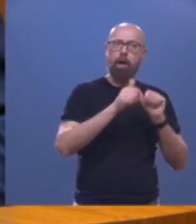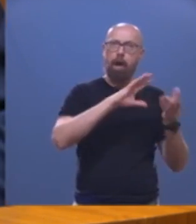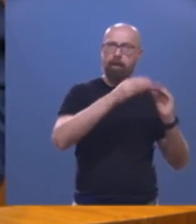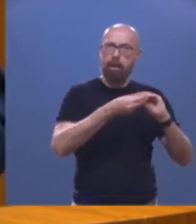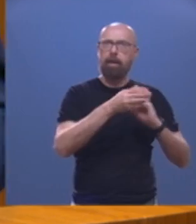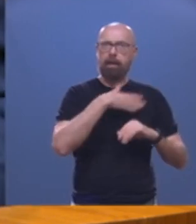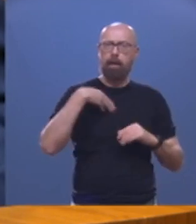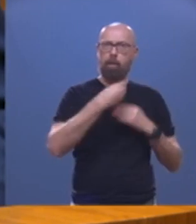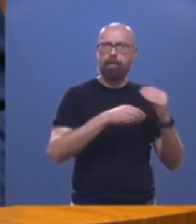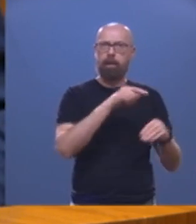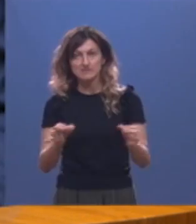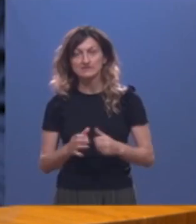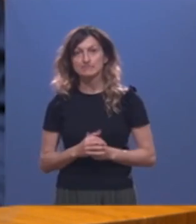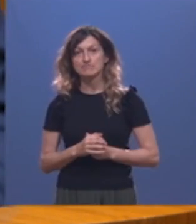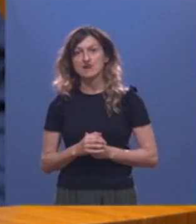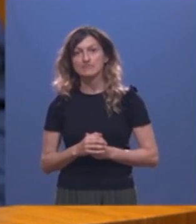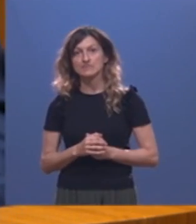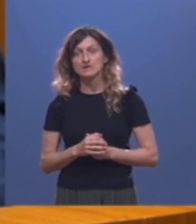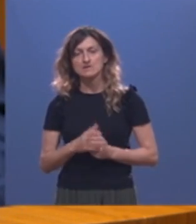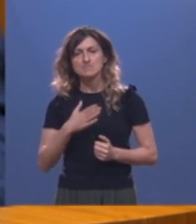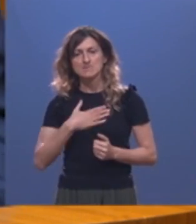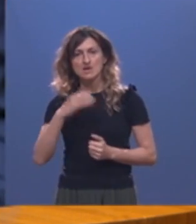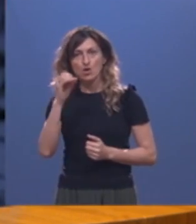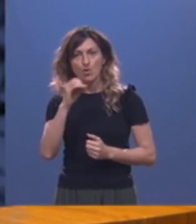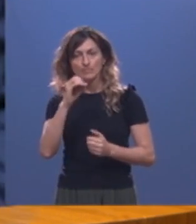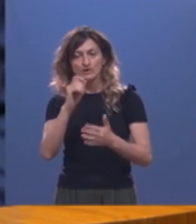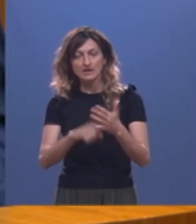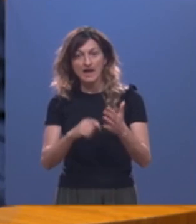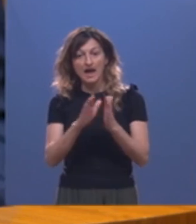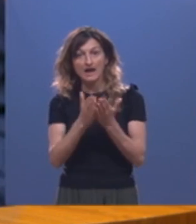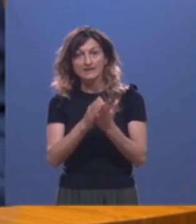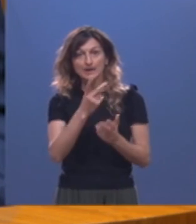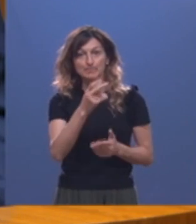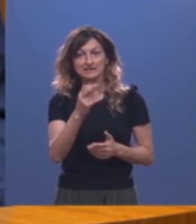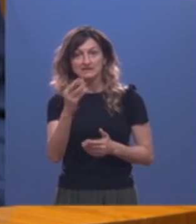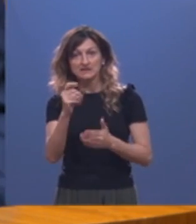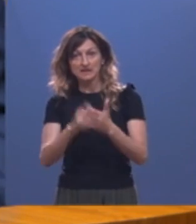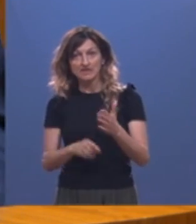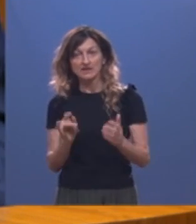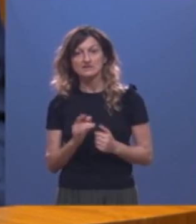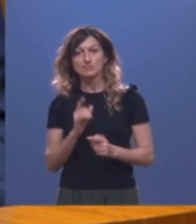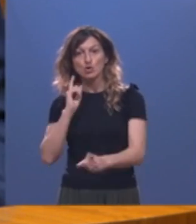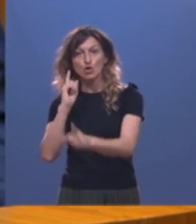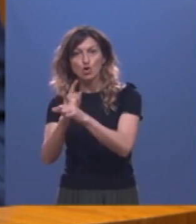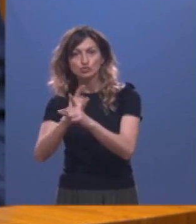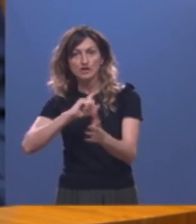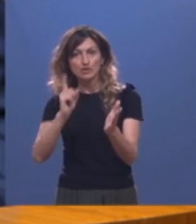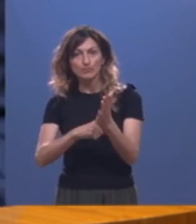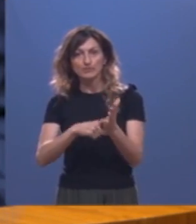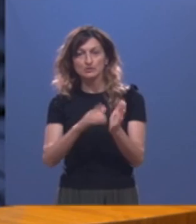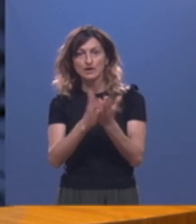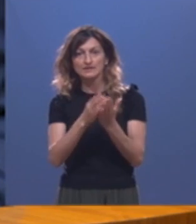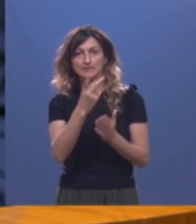demostrando éxito. Es radical nuestra posición a la Agenda 2030, desde luego, muy radical. Nos oponemos frontalmente a la Agenda 2030